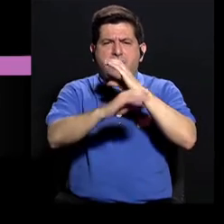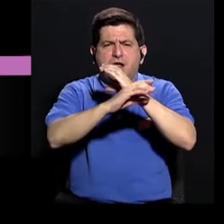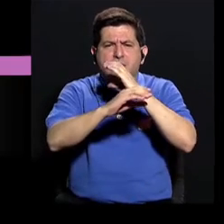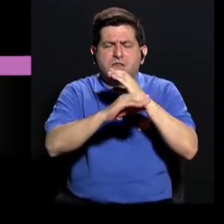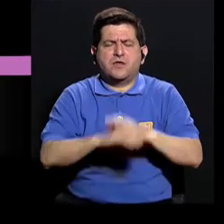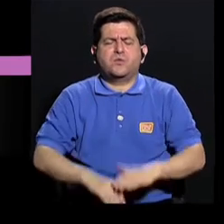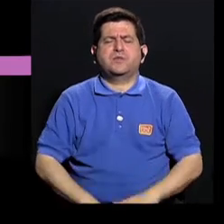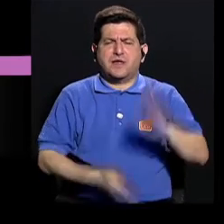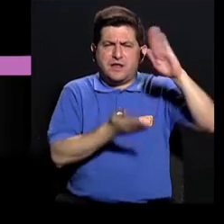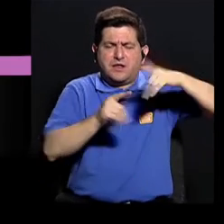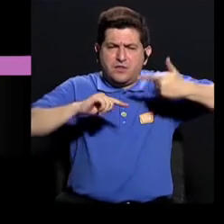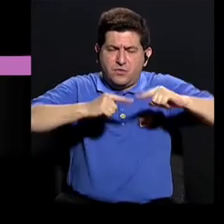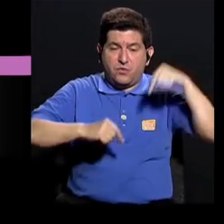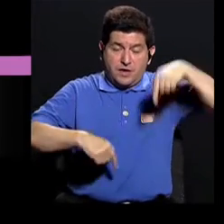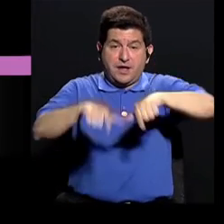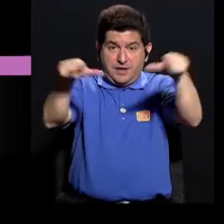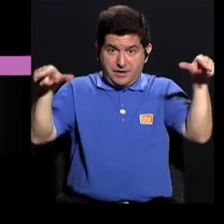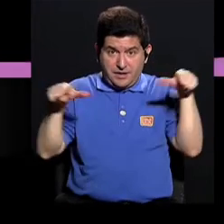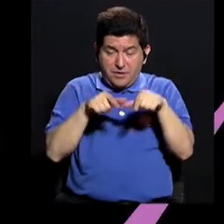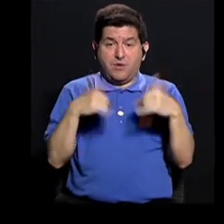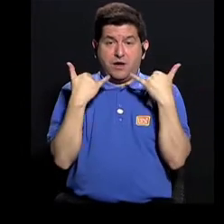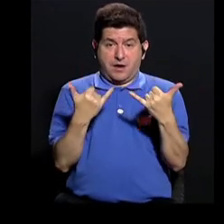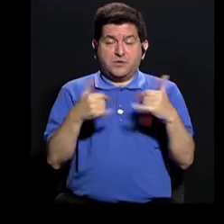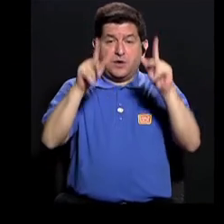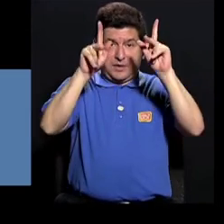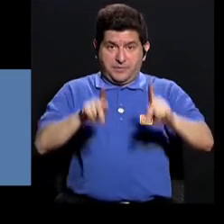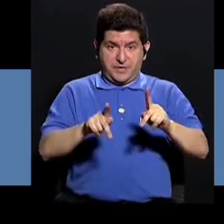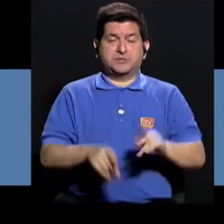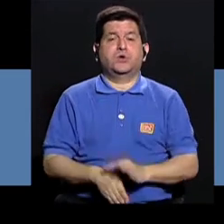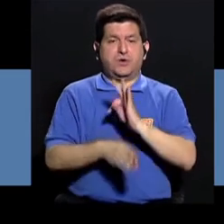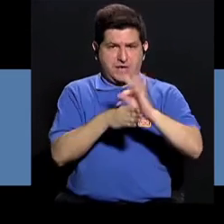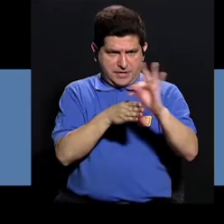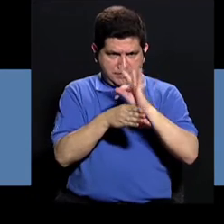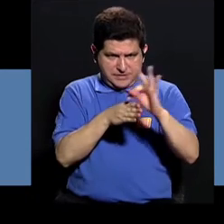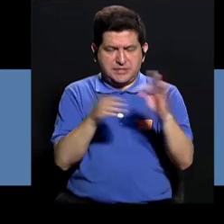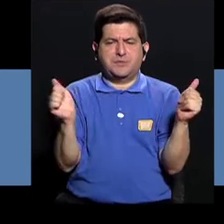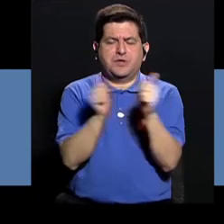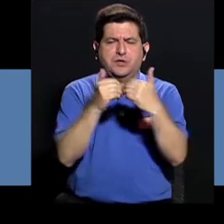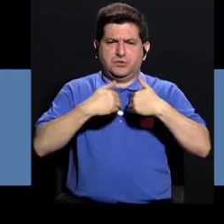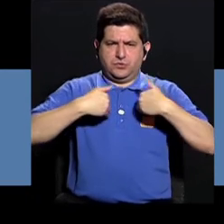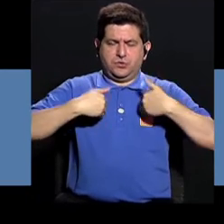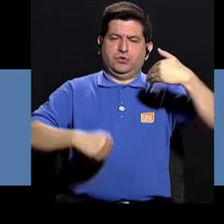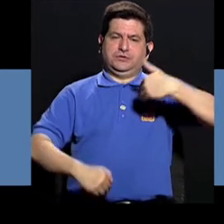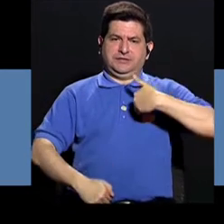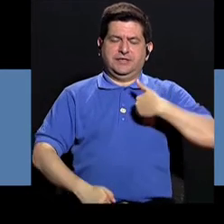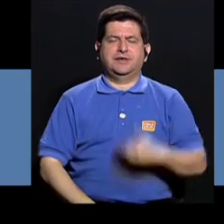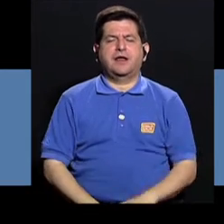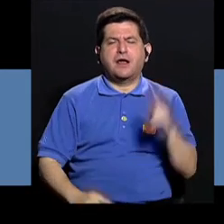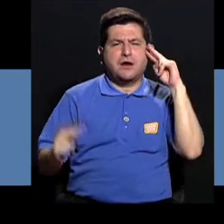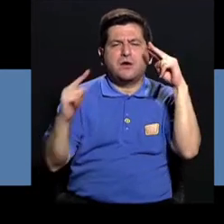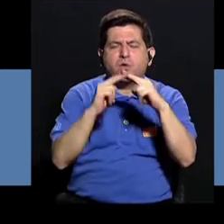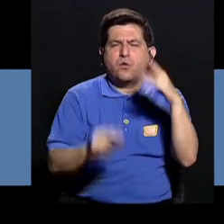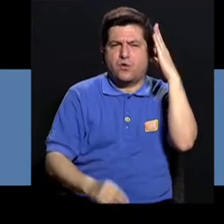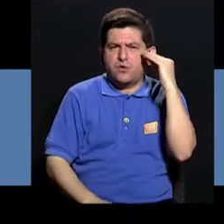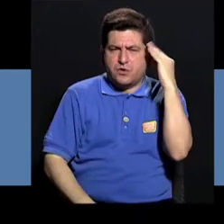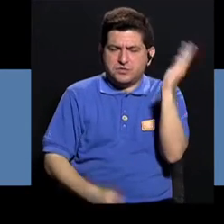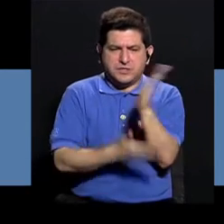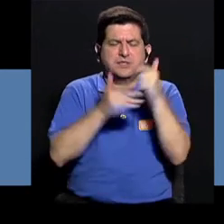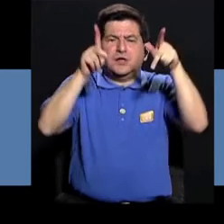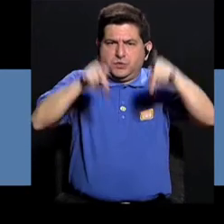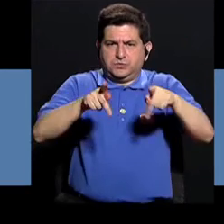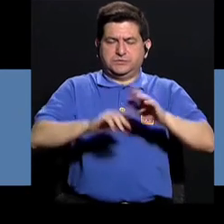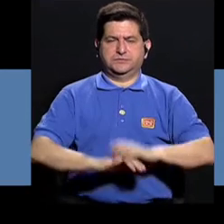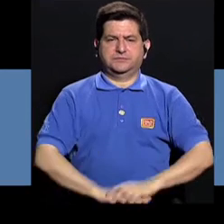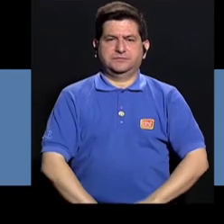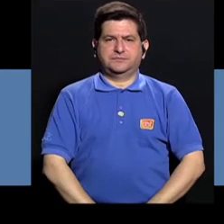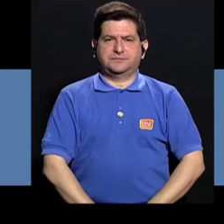Cuidado Paliativo y es uno de los lugares donde actualmente hay pacientes que reciben terapia con mascotas. Vamos a conocer la experiencia de